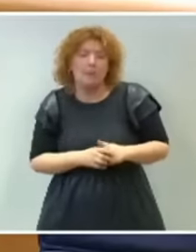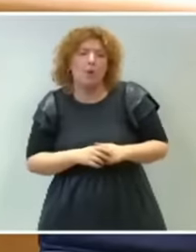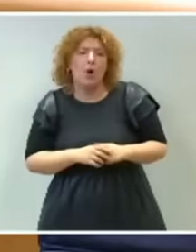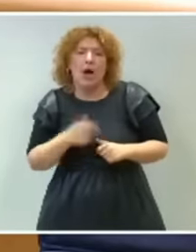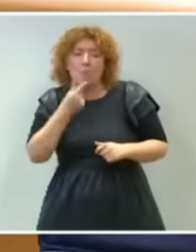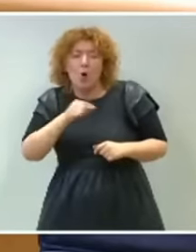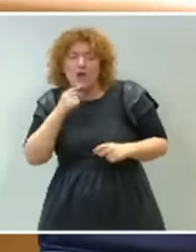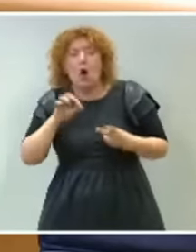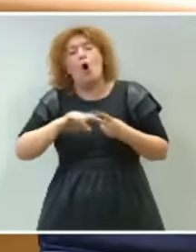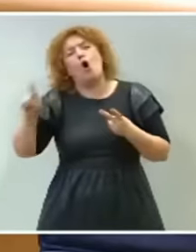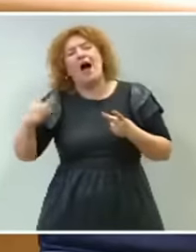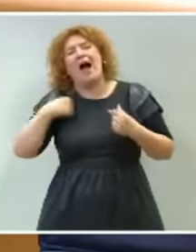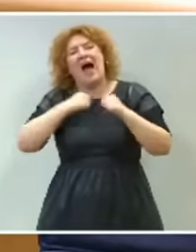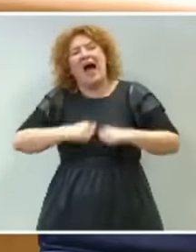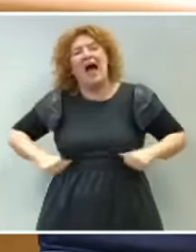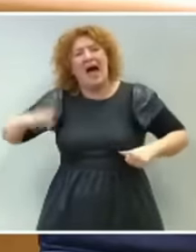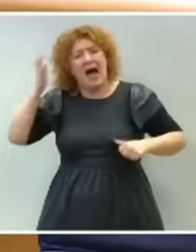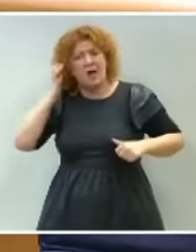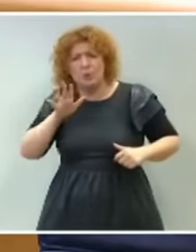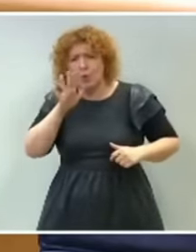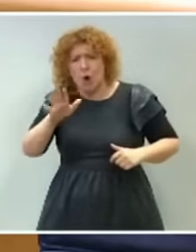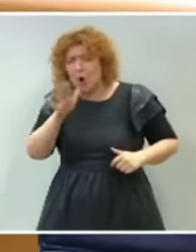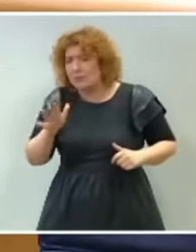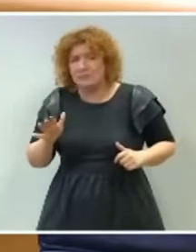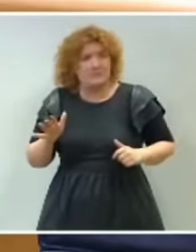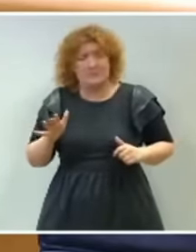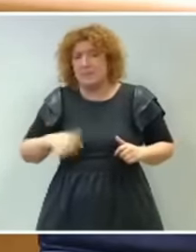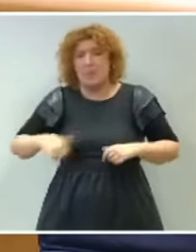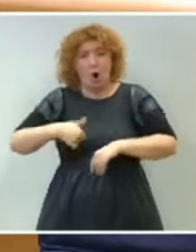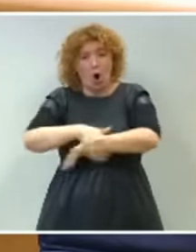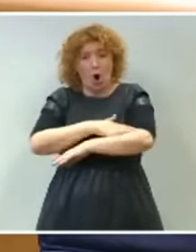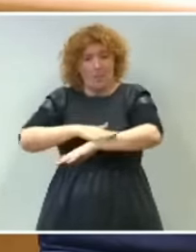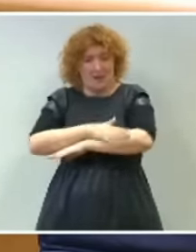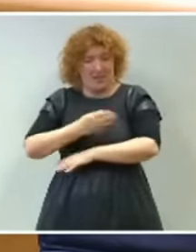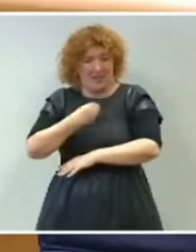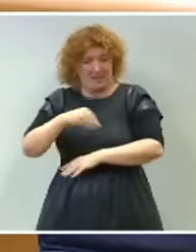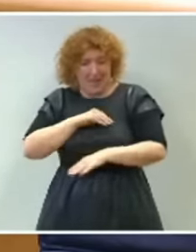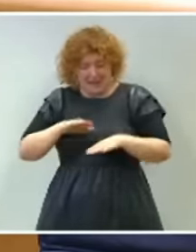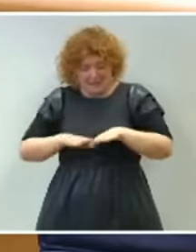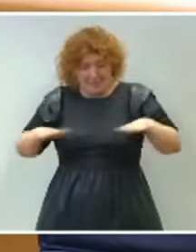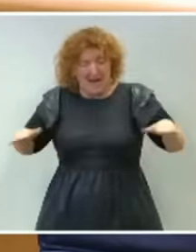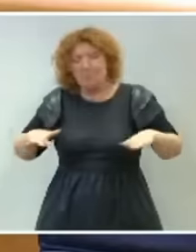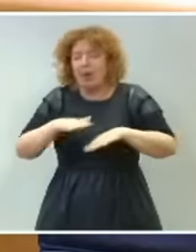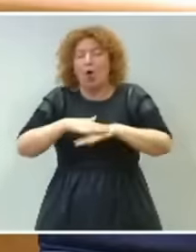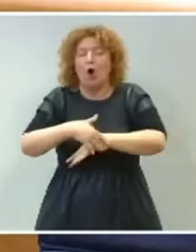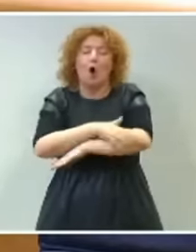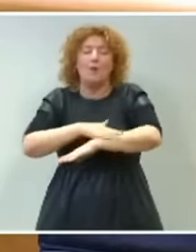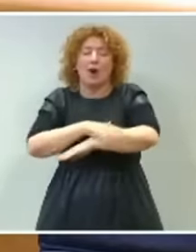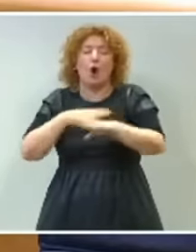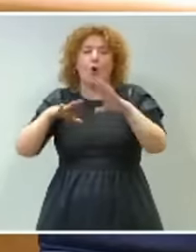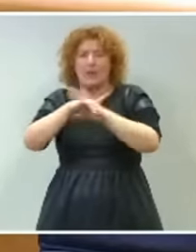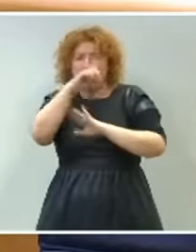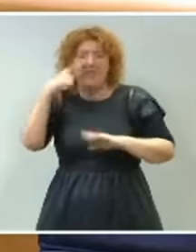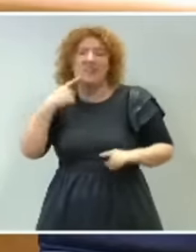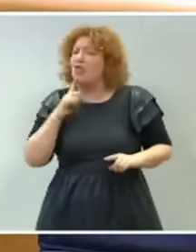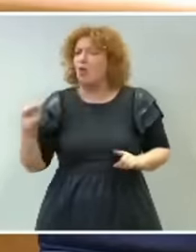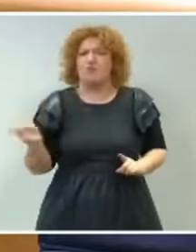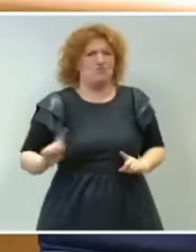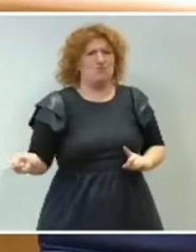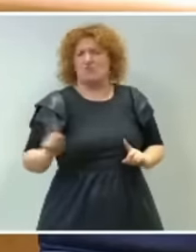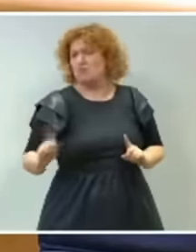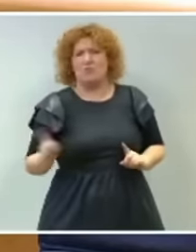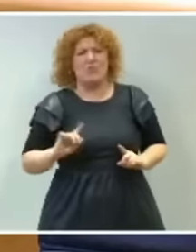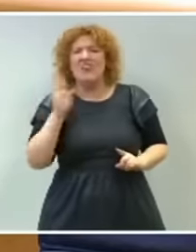por haber estado mintiendo desde la mesa de Gobierno de la Comunidad de Madrid, negando que se hubieran cometido